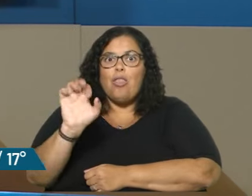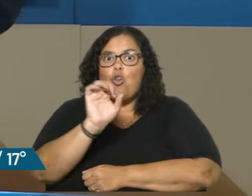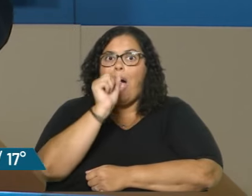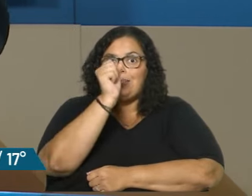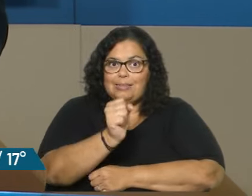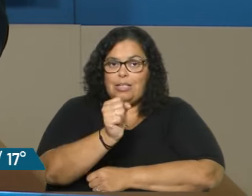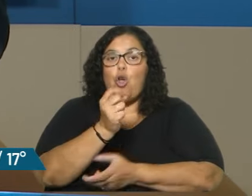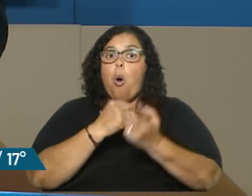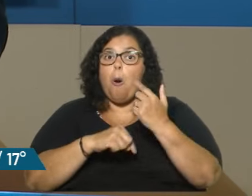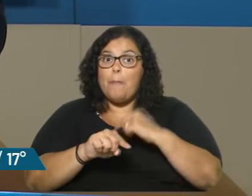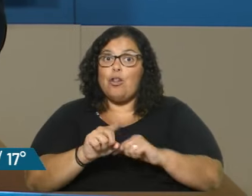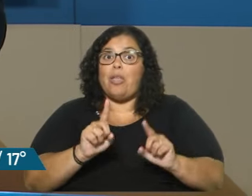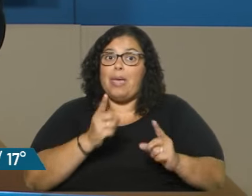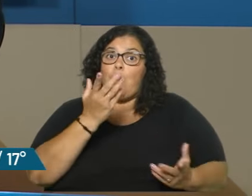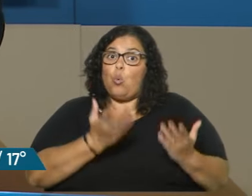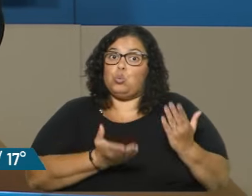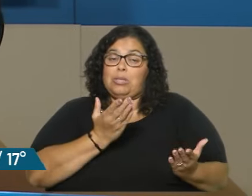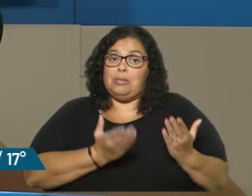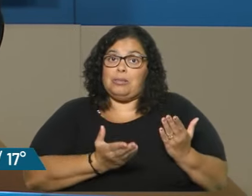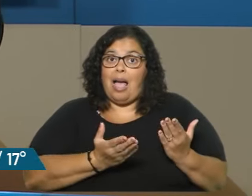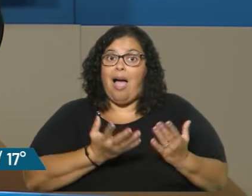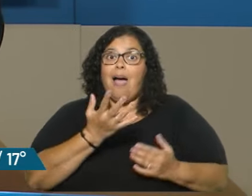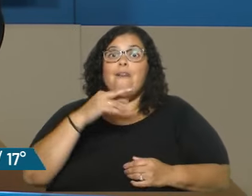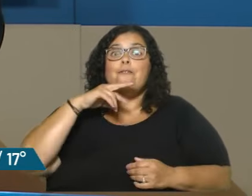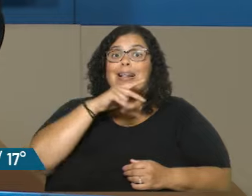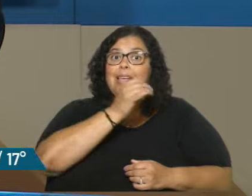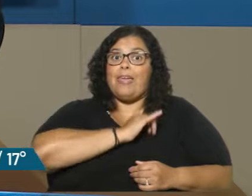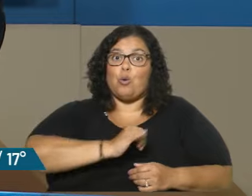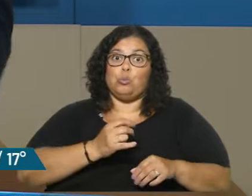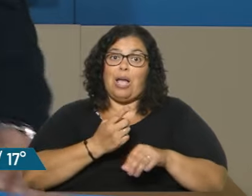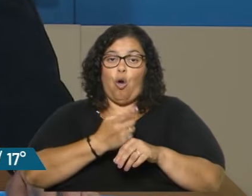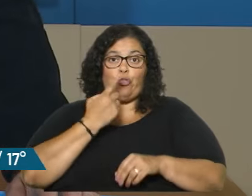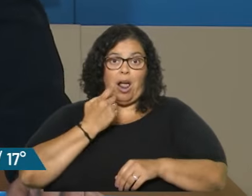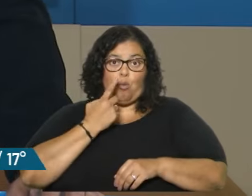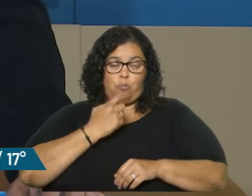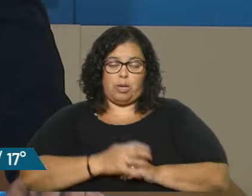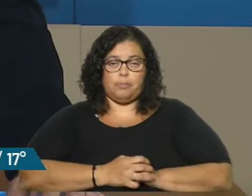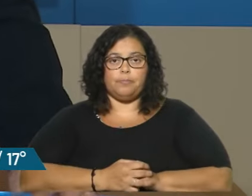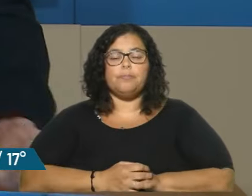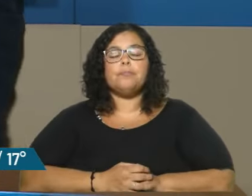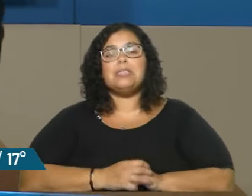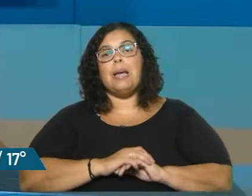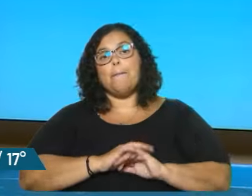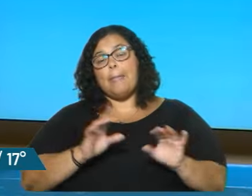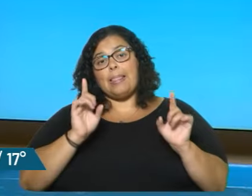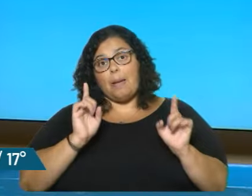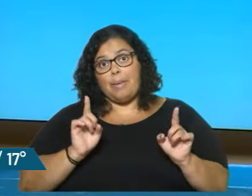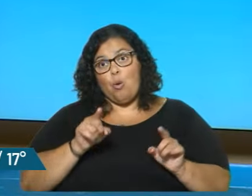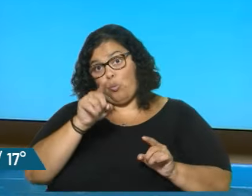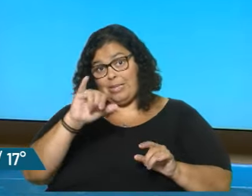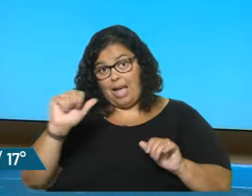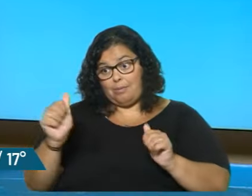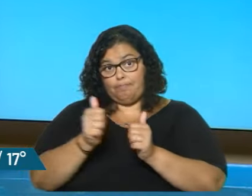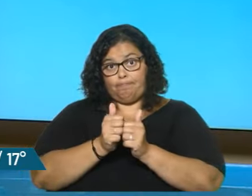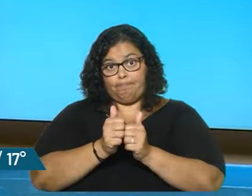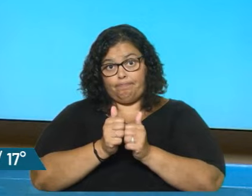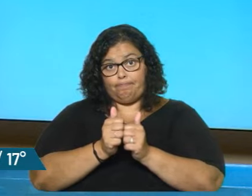Pero, por otro lado, también quiero justicia, falsas denuncias. Dígame, en un sí o un no, usted ya tiene compañeros de fórmula, Fernando